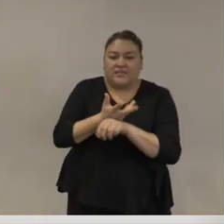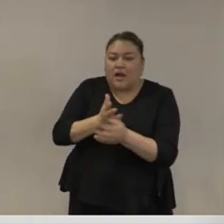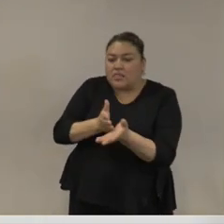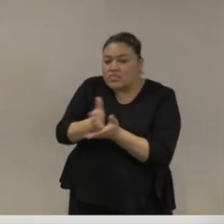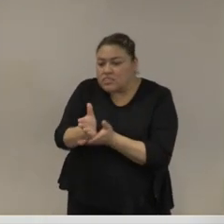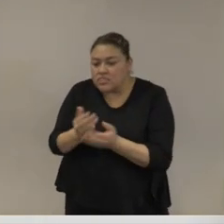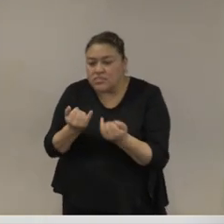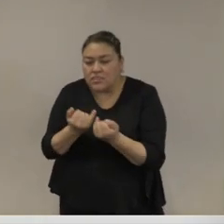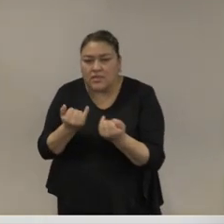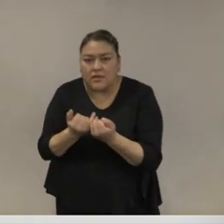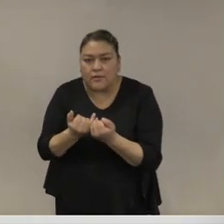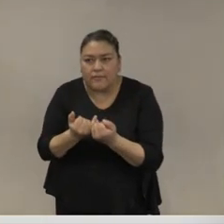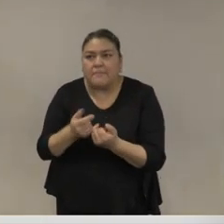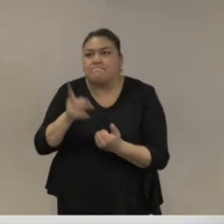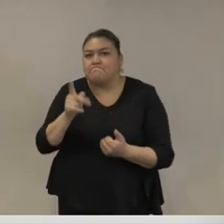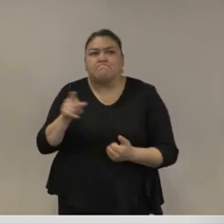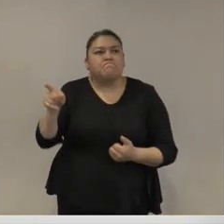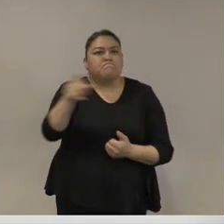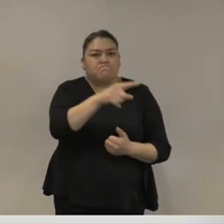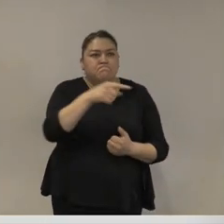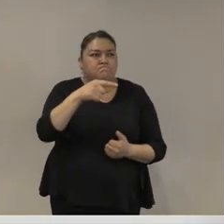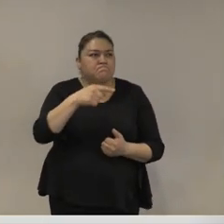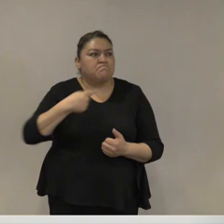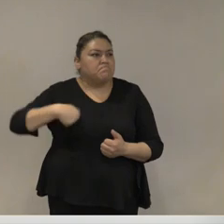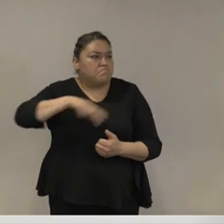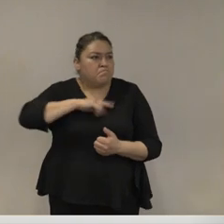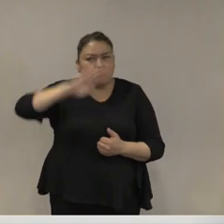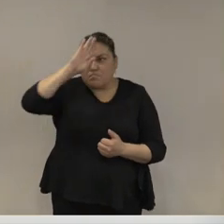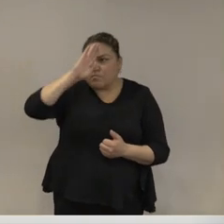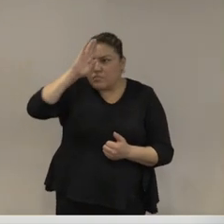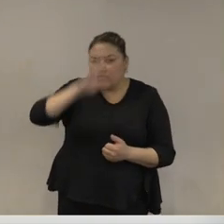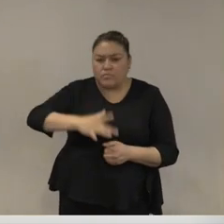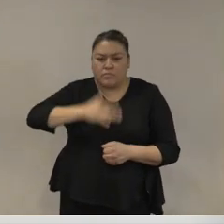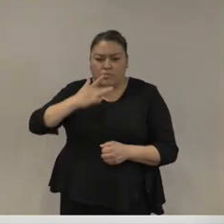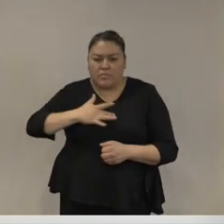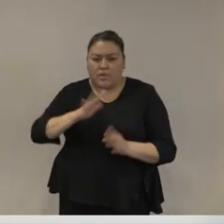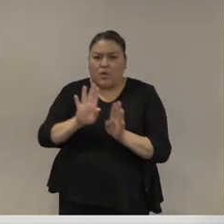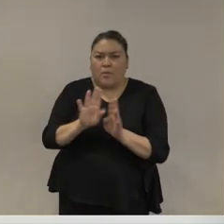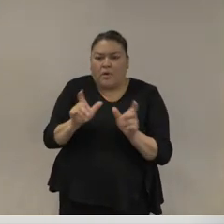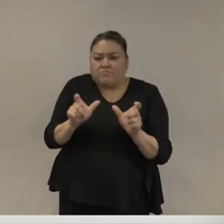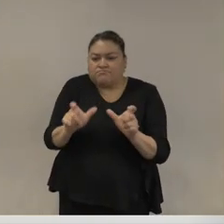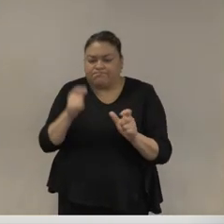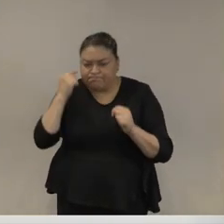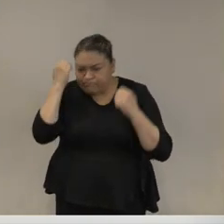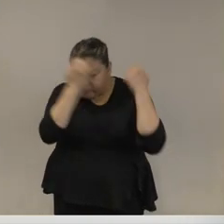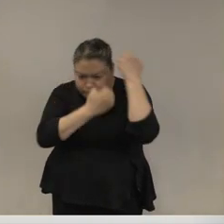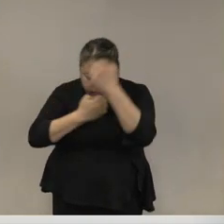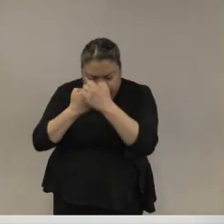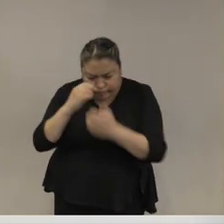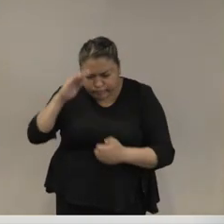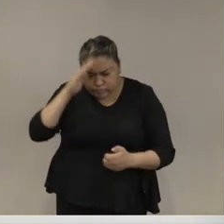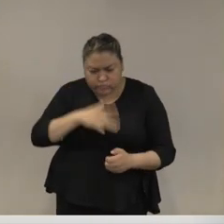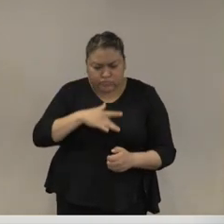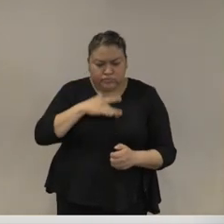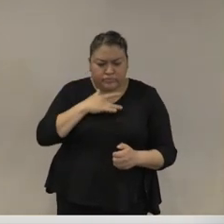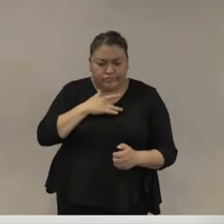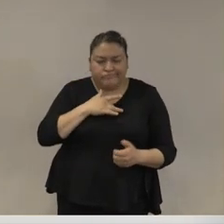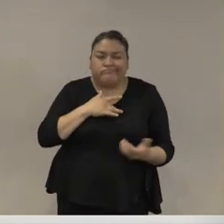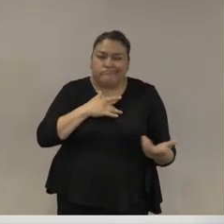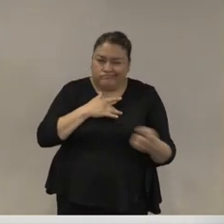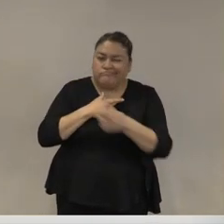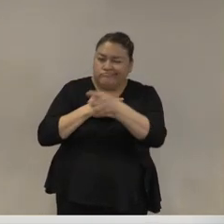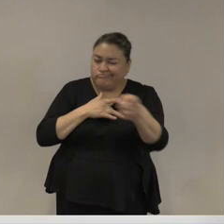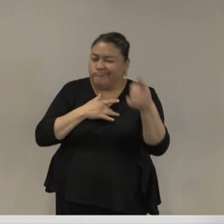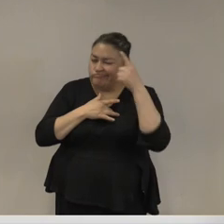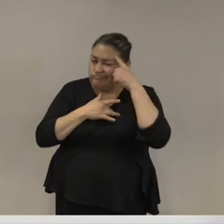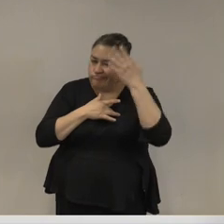bueno si todos aquí estamos dedicados a reflexionar y estudiar sobre temas de seguridad pues no nos habrá pasado desapercibido